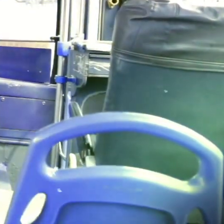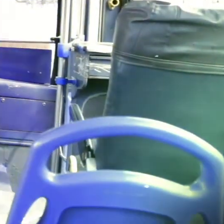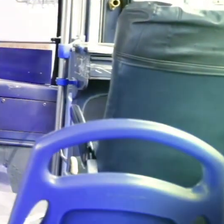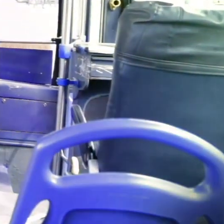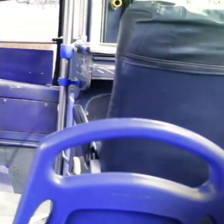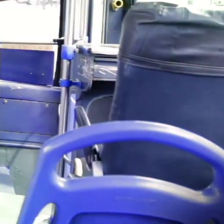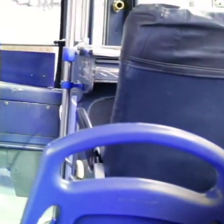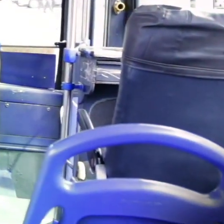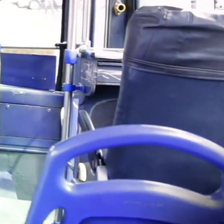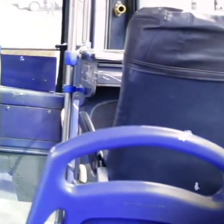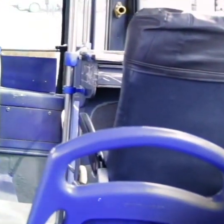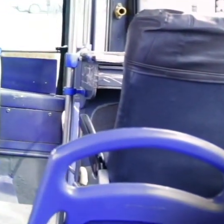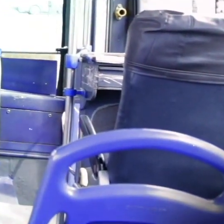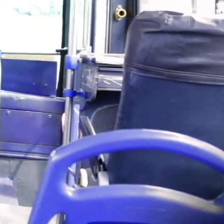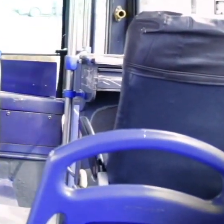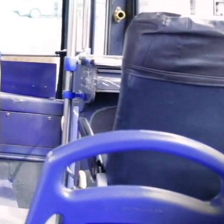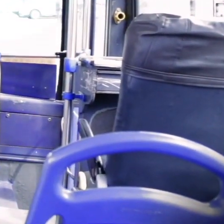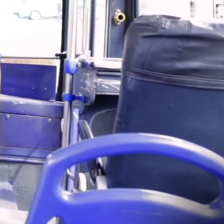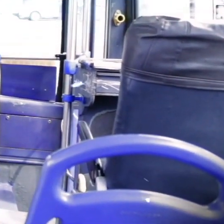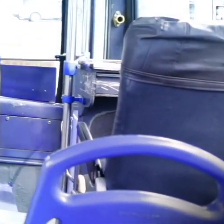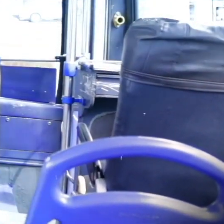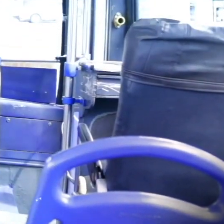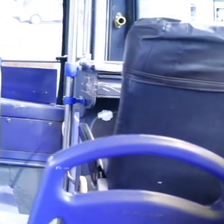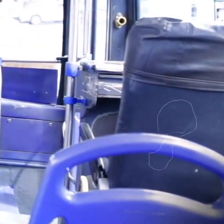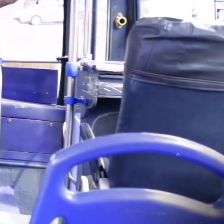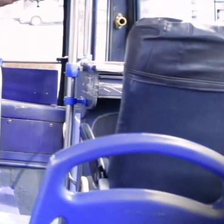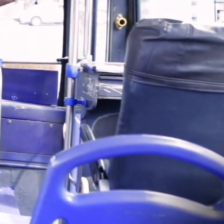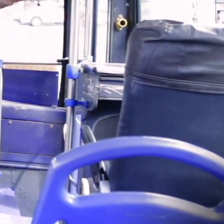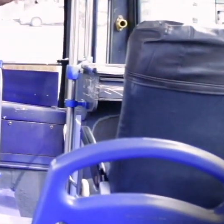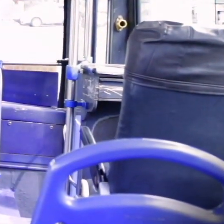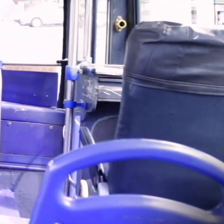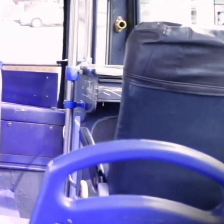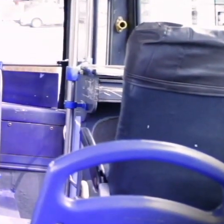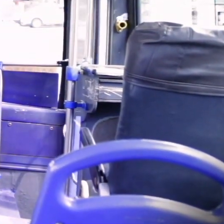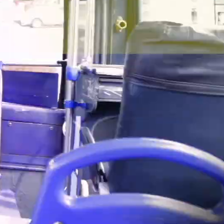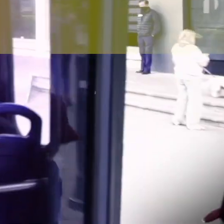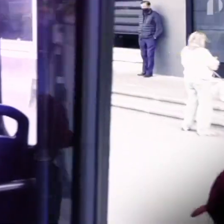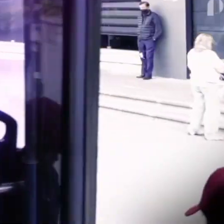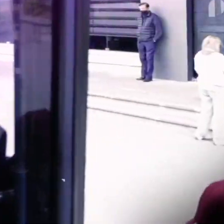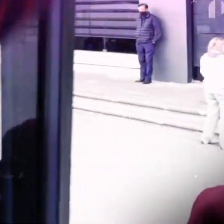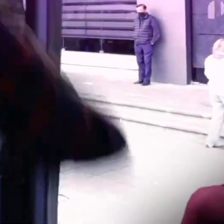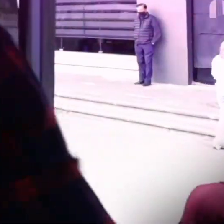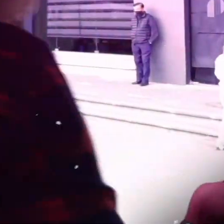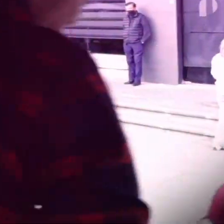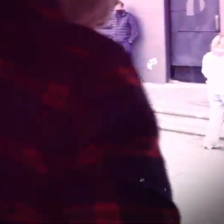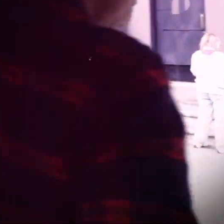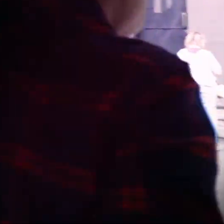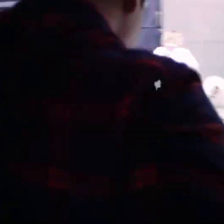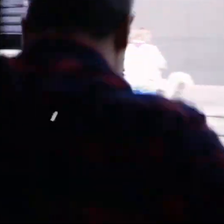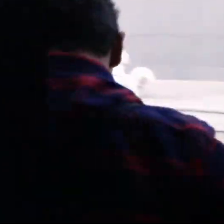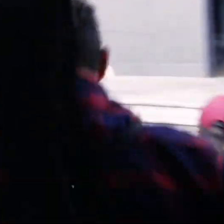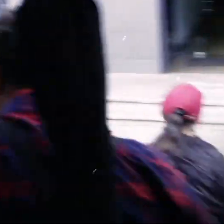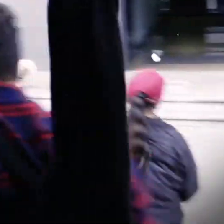Suba, suba, suba Al bus de la alegría Vamos ver